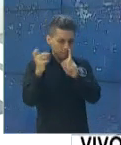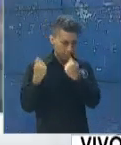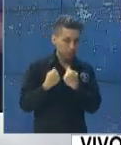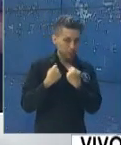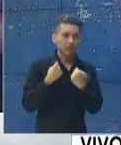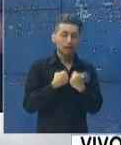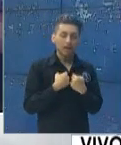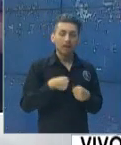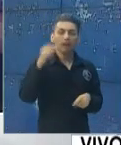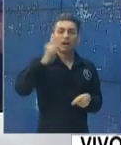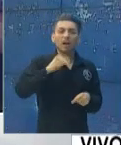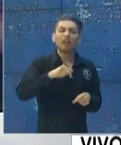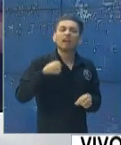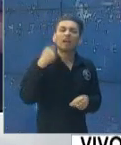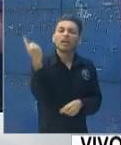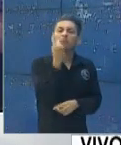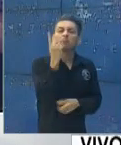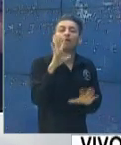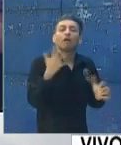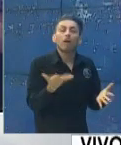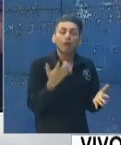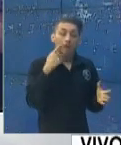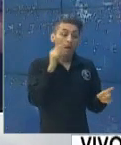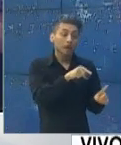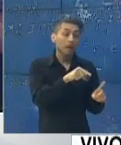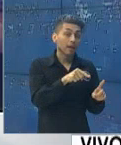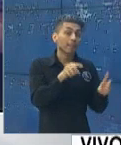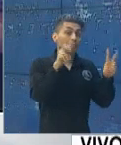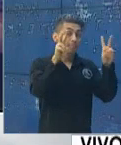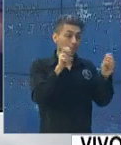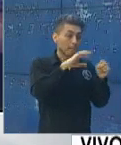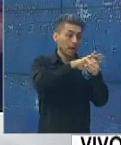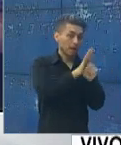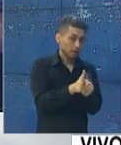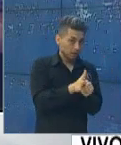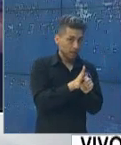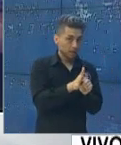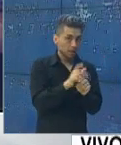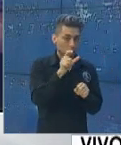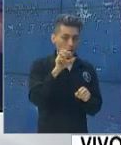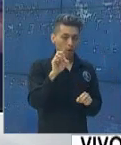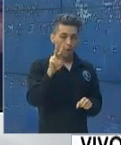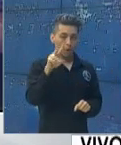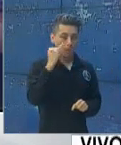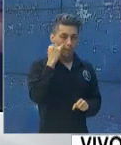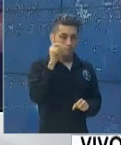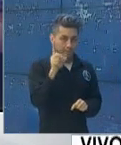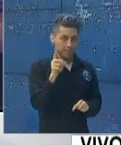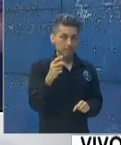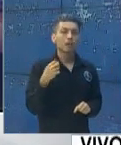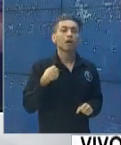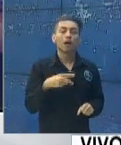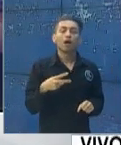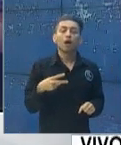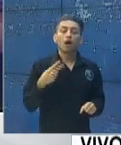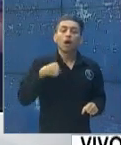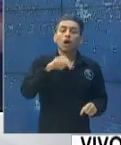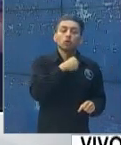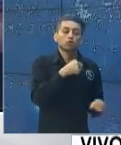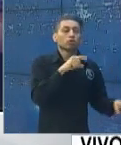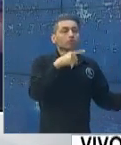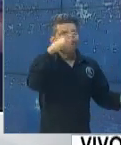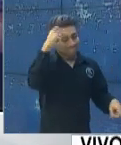Definitivamente ahorita la prioridad es el abordaje a la epidemia COVID. COVID. Nosotros estamos trabajando